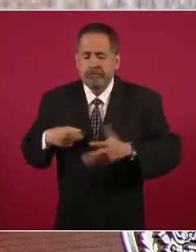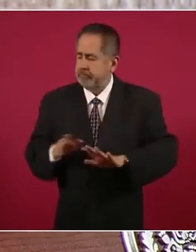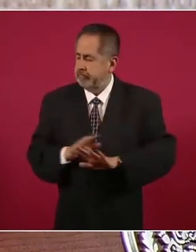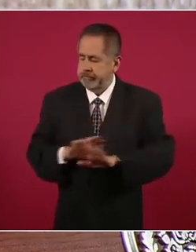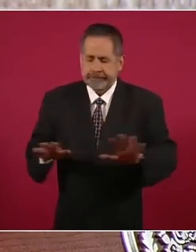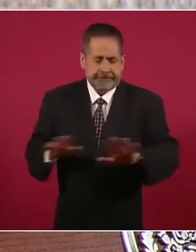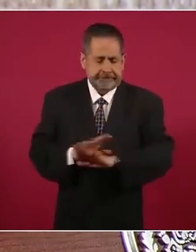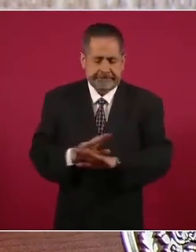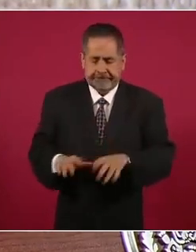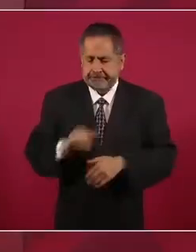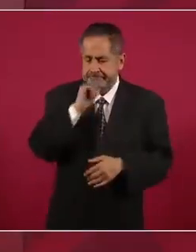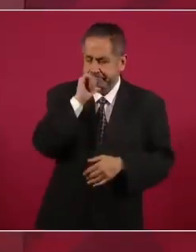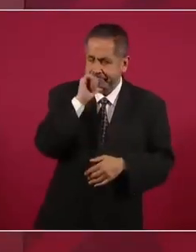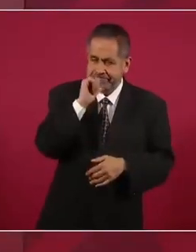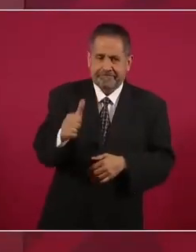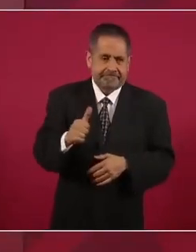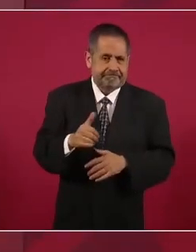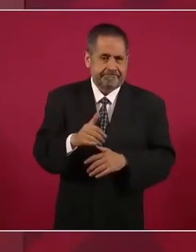deuda.